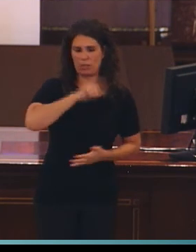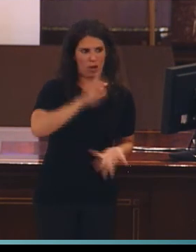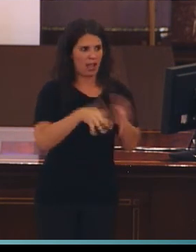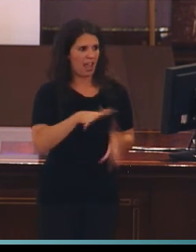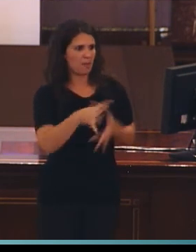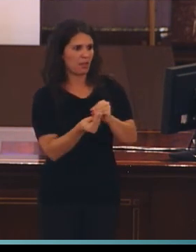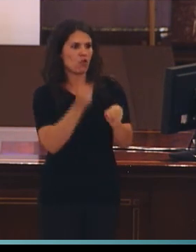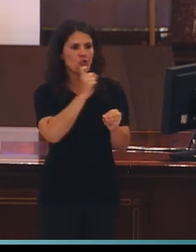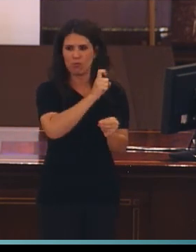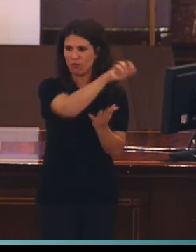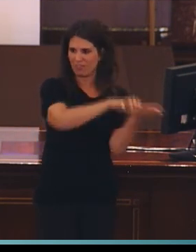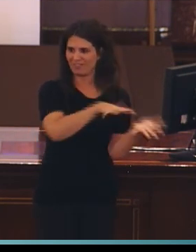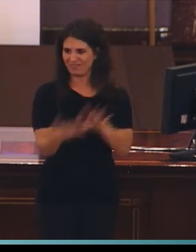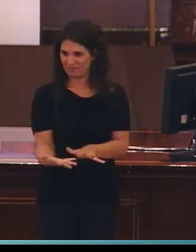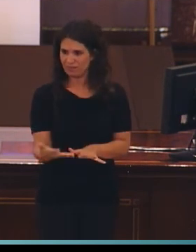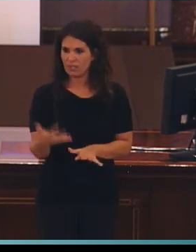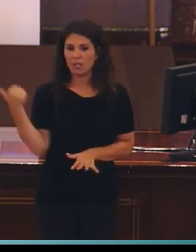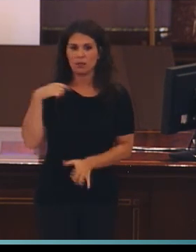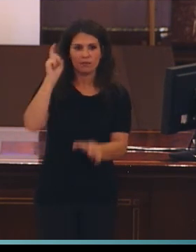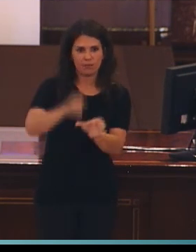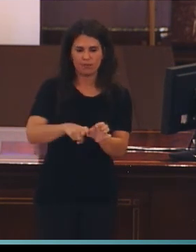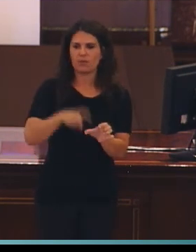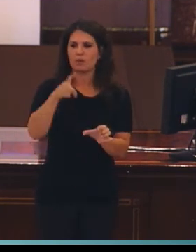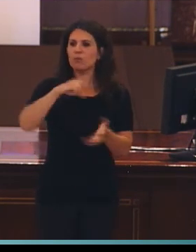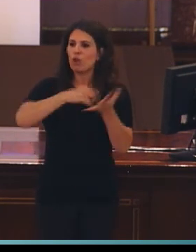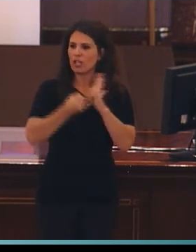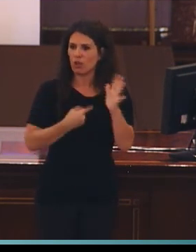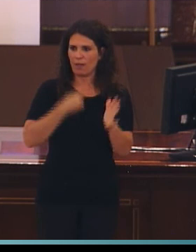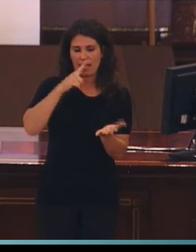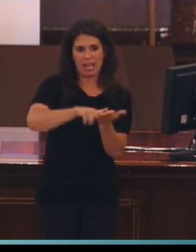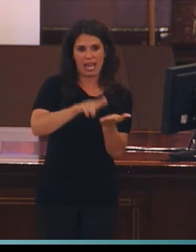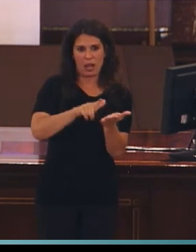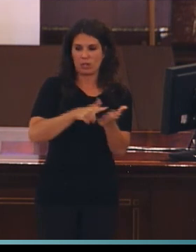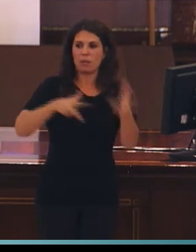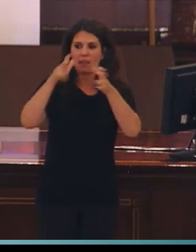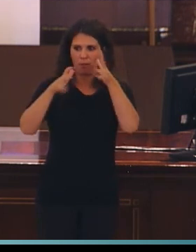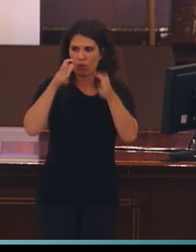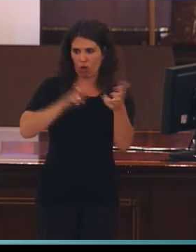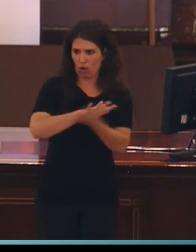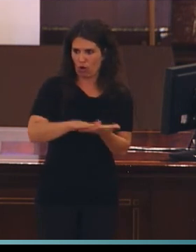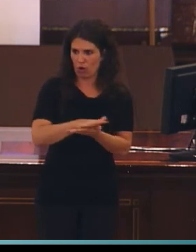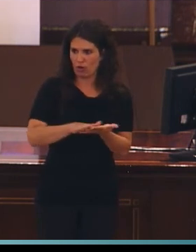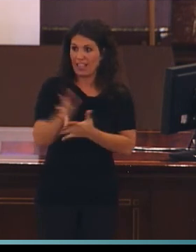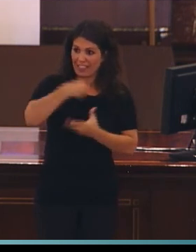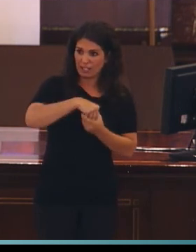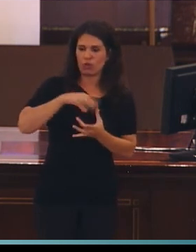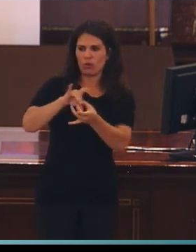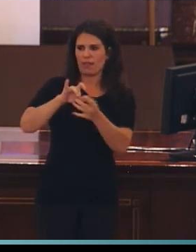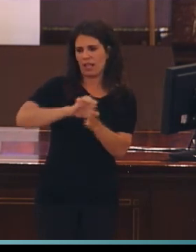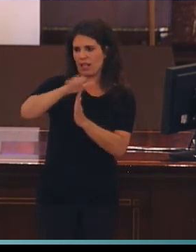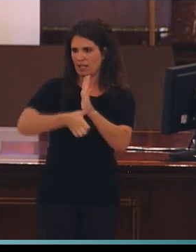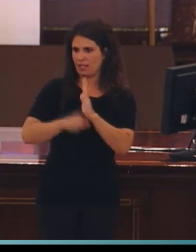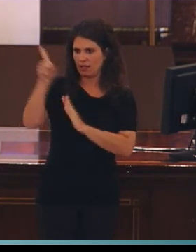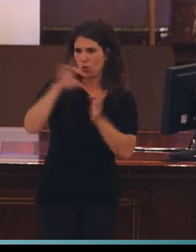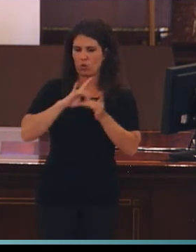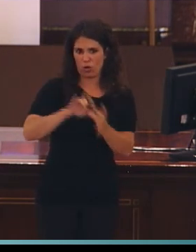Participa en el proyecto «Language and Perception» dentro del séptimo programa marco de la Unión Europea y cuenta